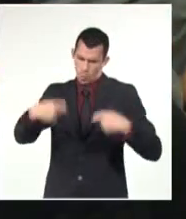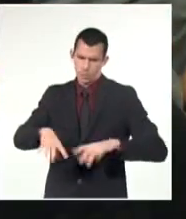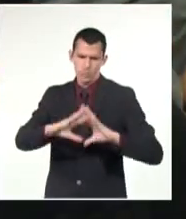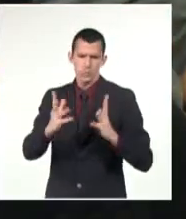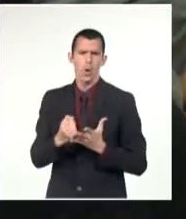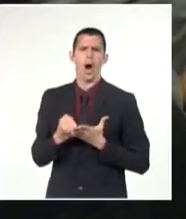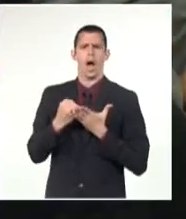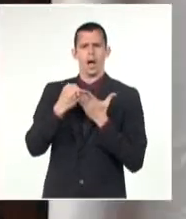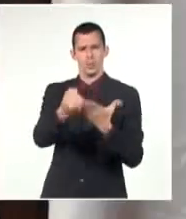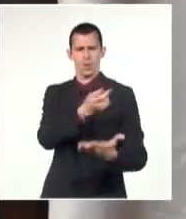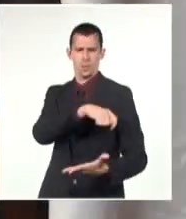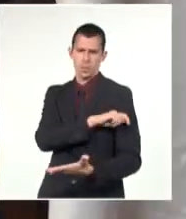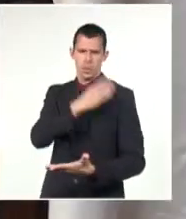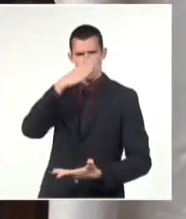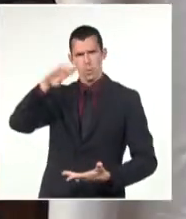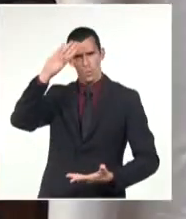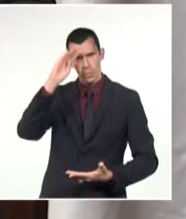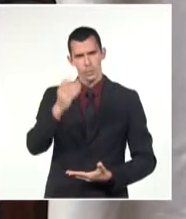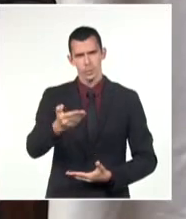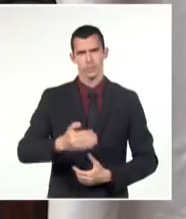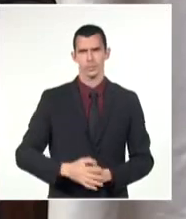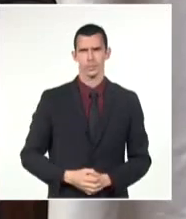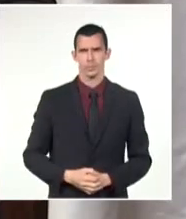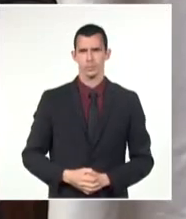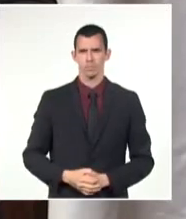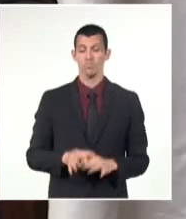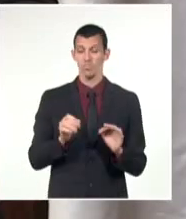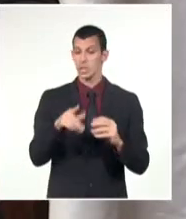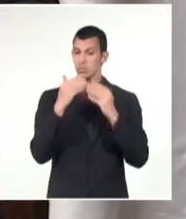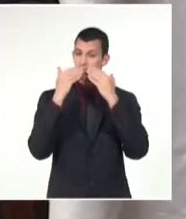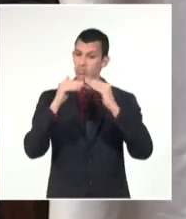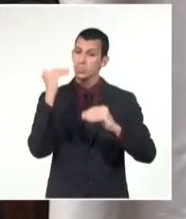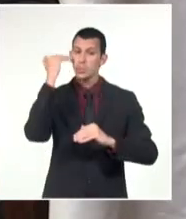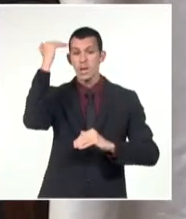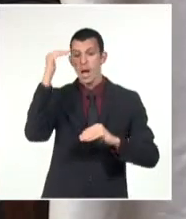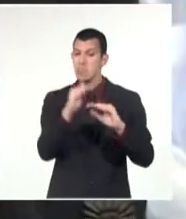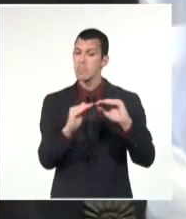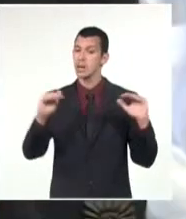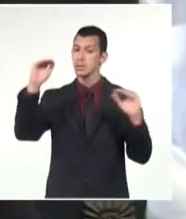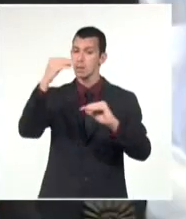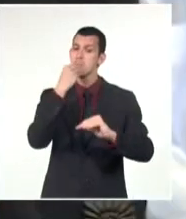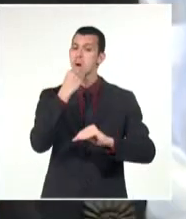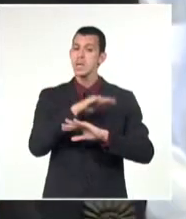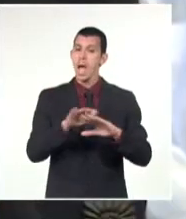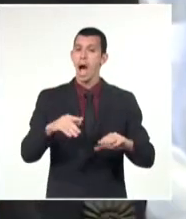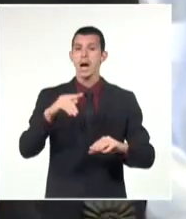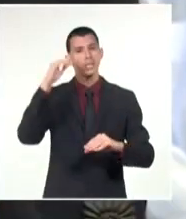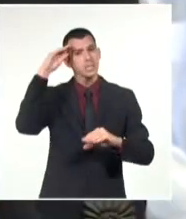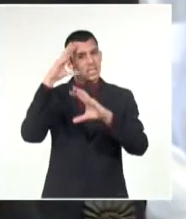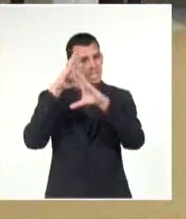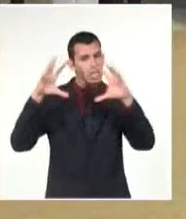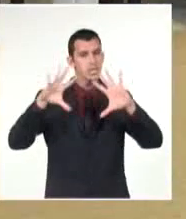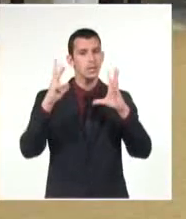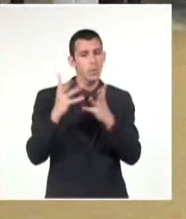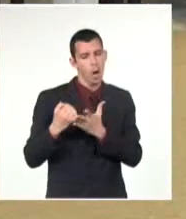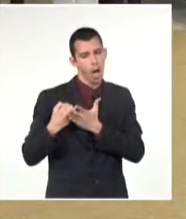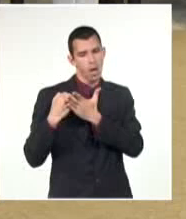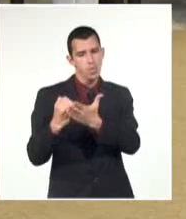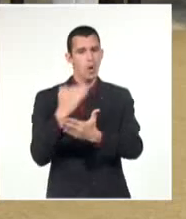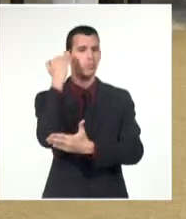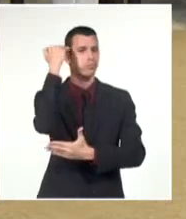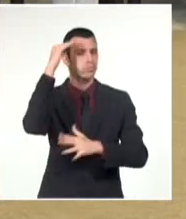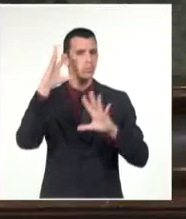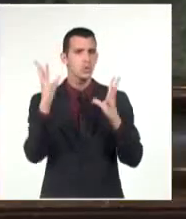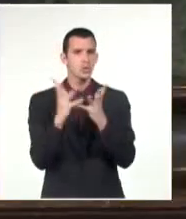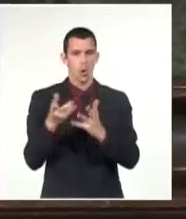en Derecho Judicial en Cuba abre posibilidades para la innovación, el empleo de la ciencia en la búsqueda de soluciones ante